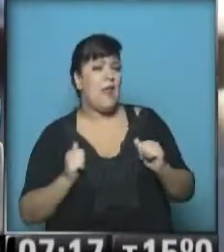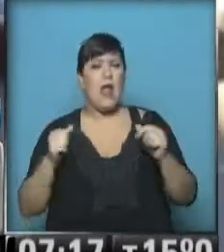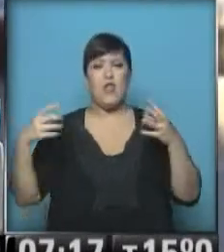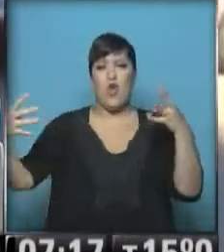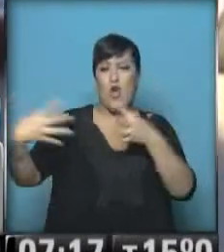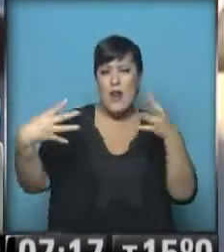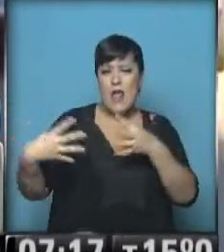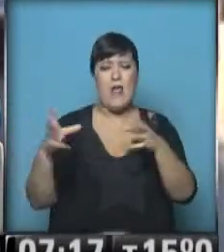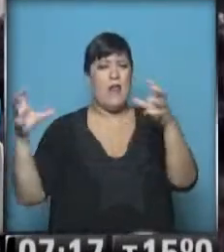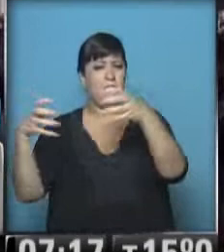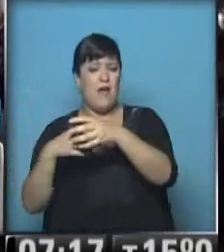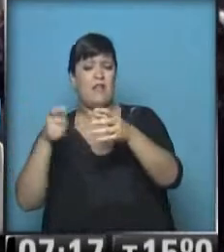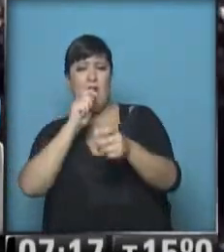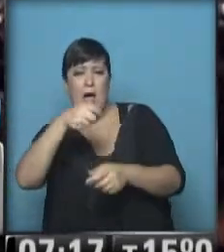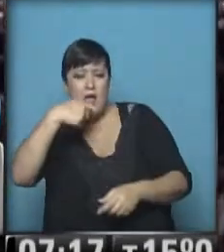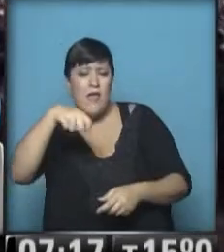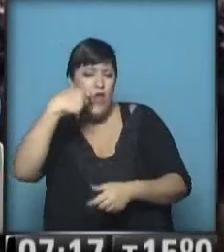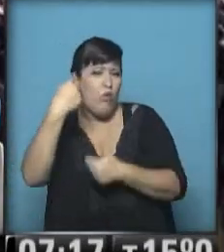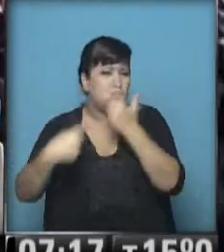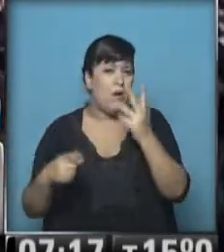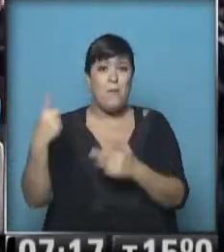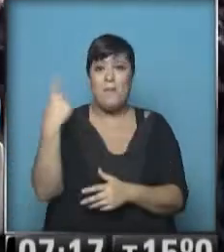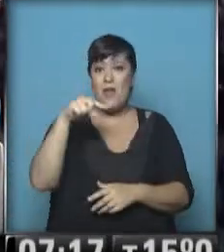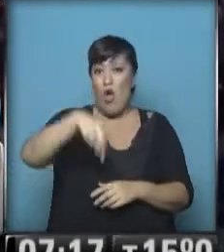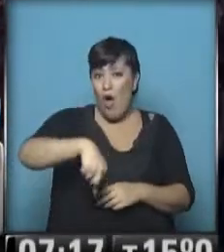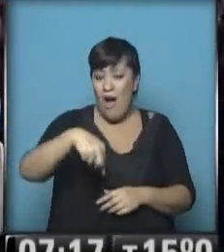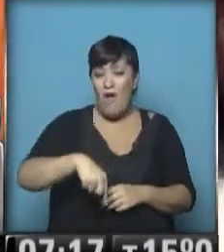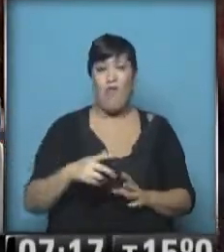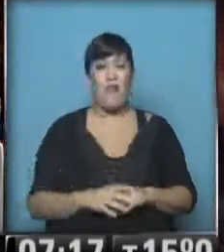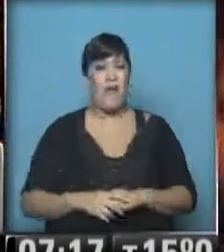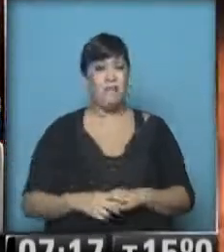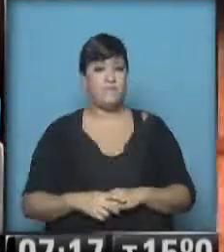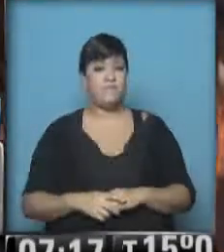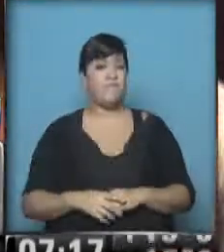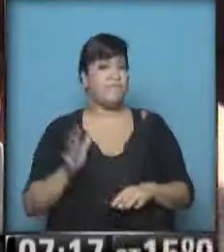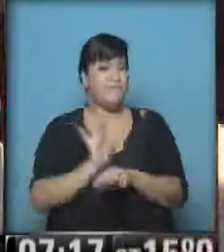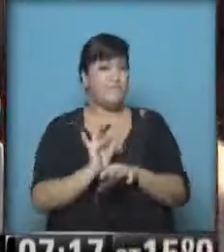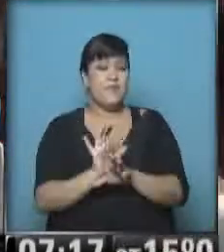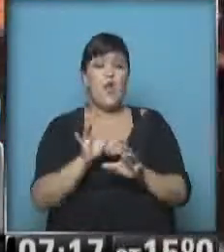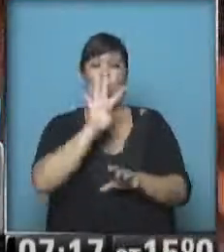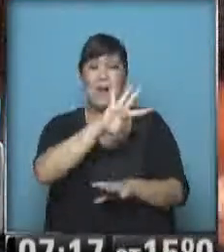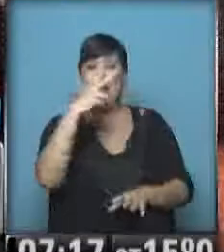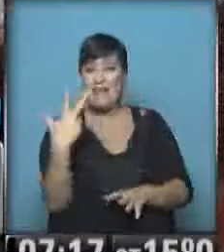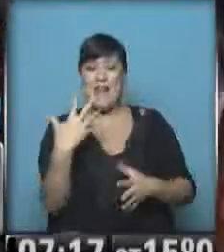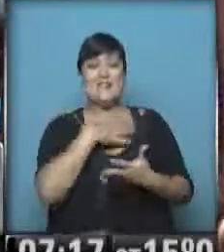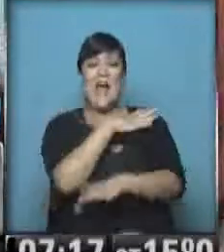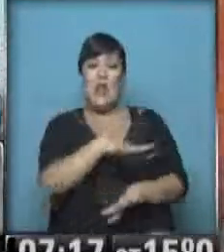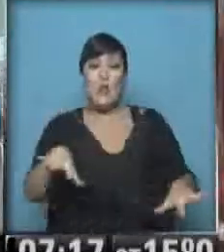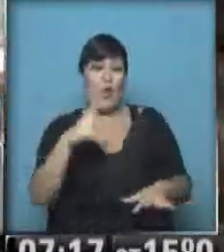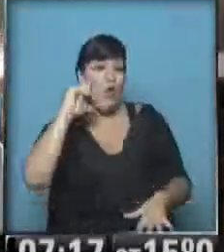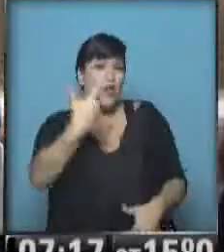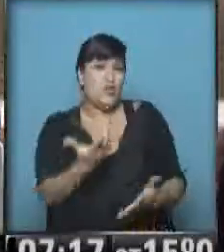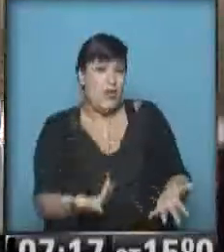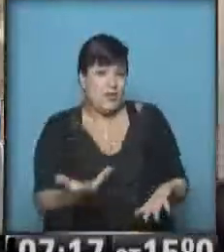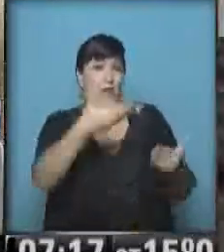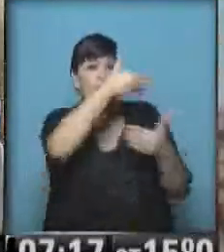entre bandas narcos, pero esta vez las víctimas fueron inocentes estudiantes y esto lo que